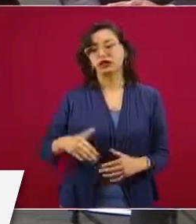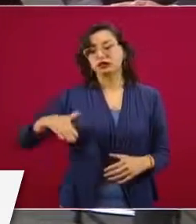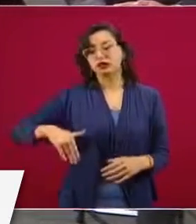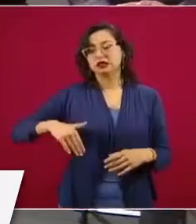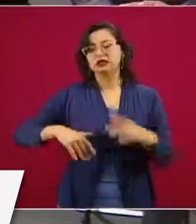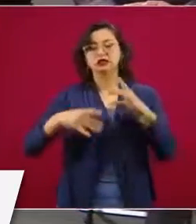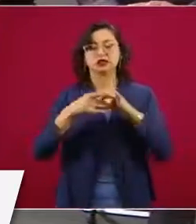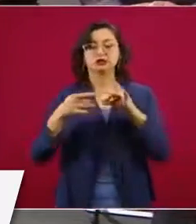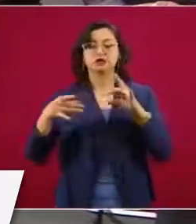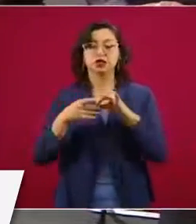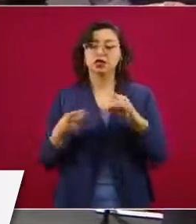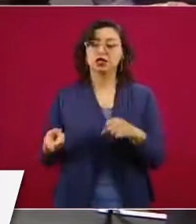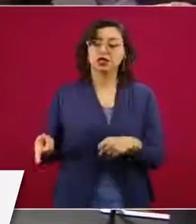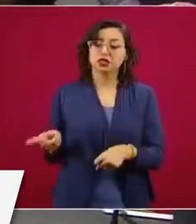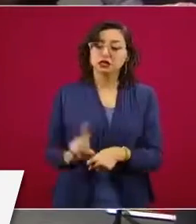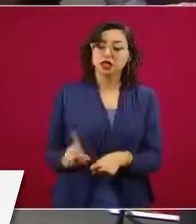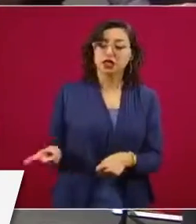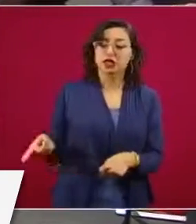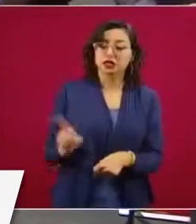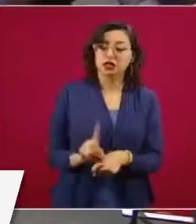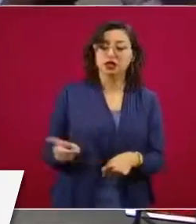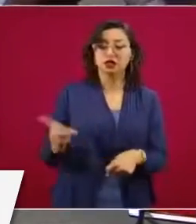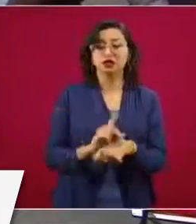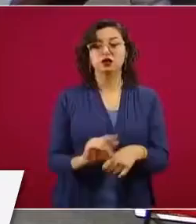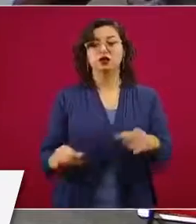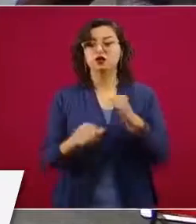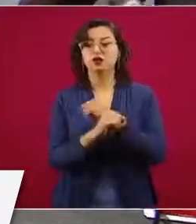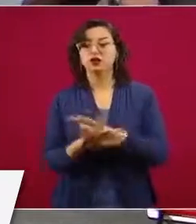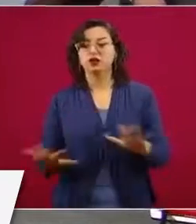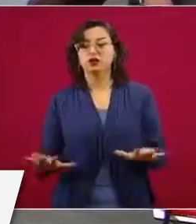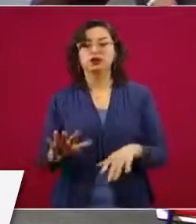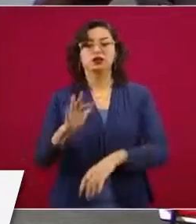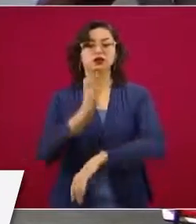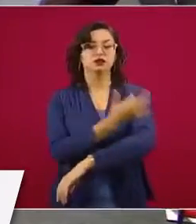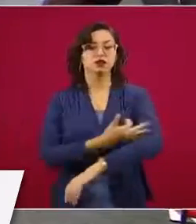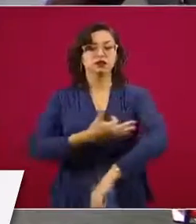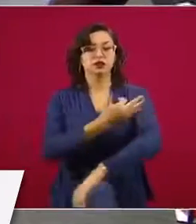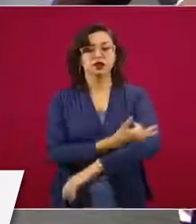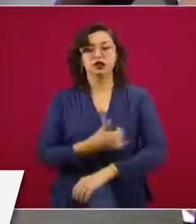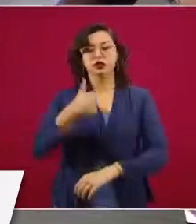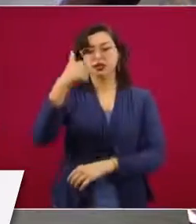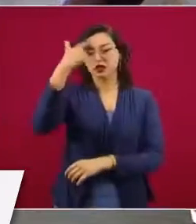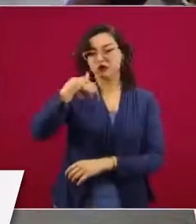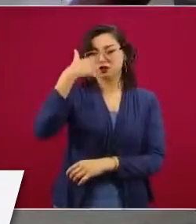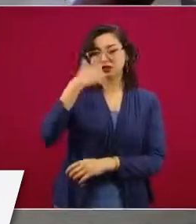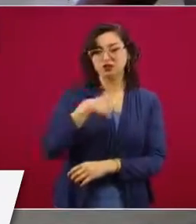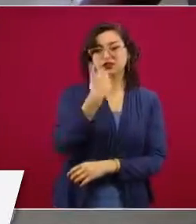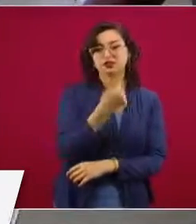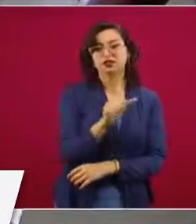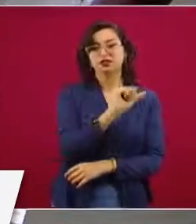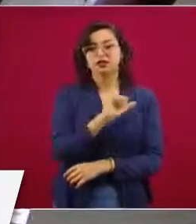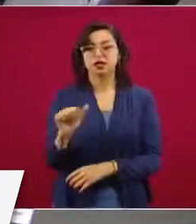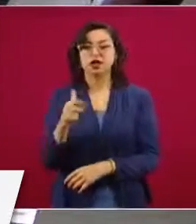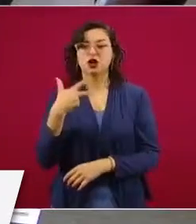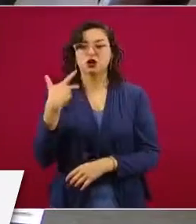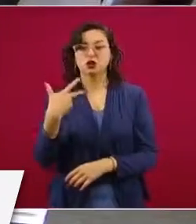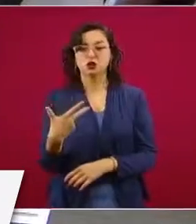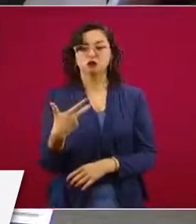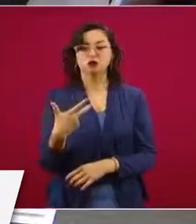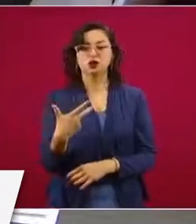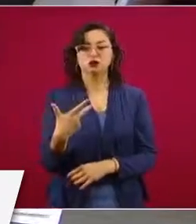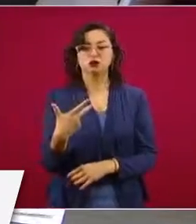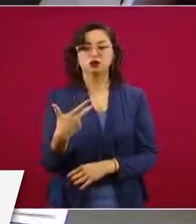de siete a ocho de la tarde-noche, estamos en